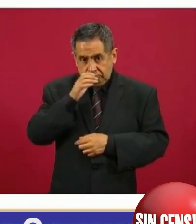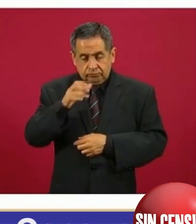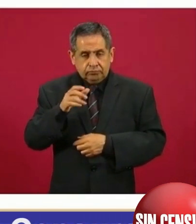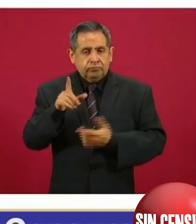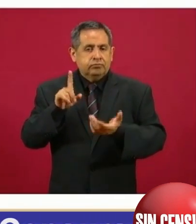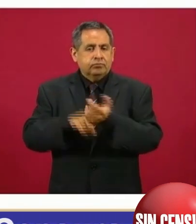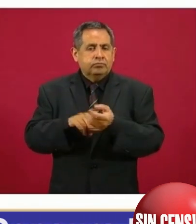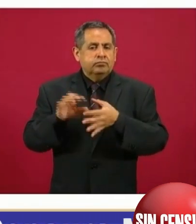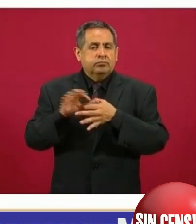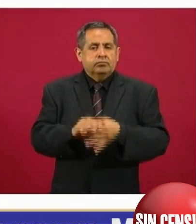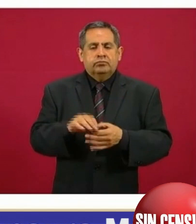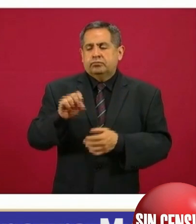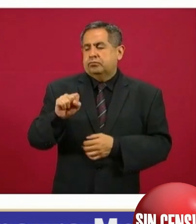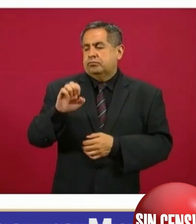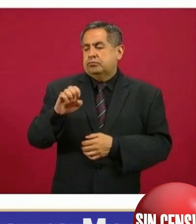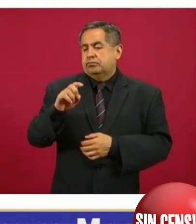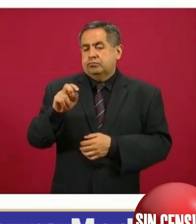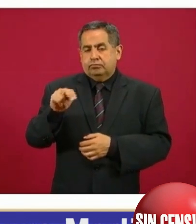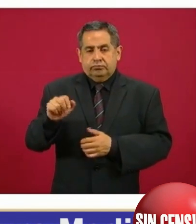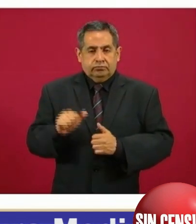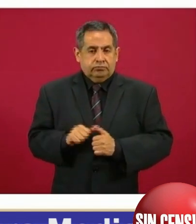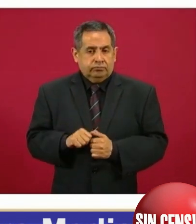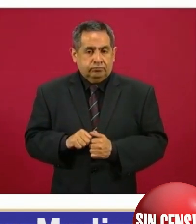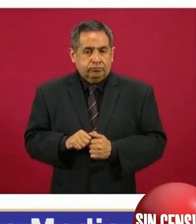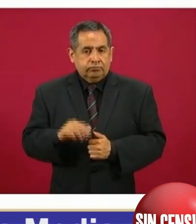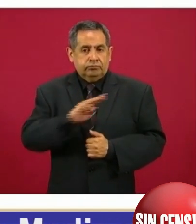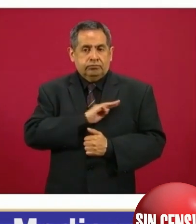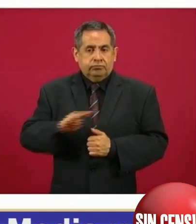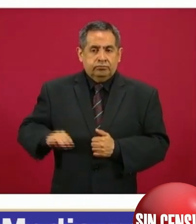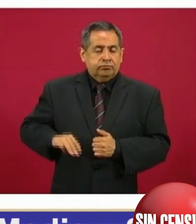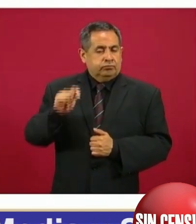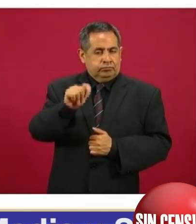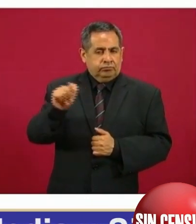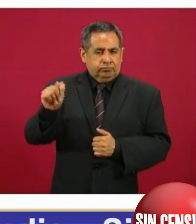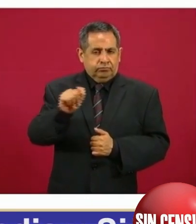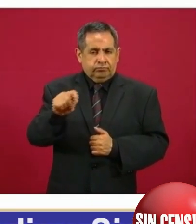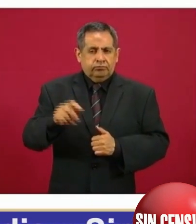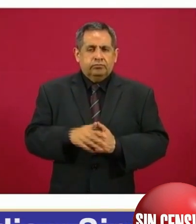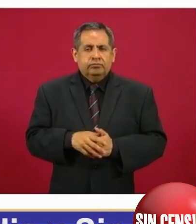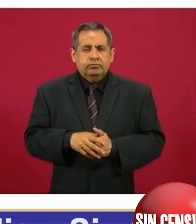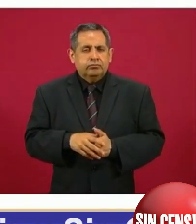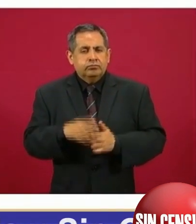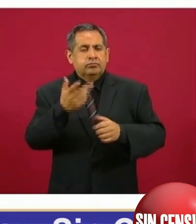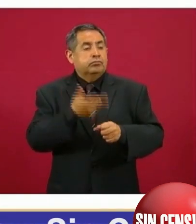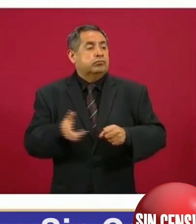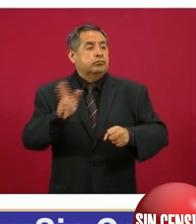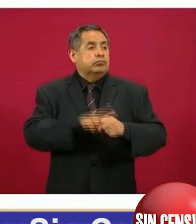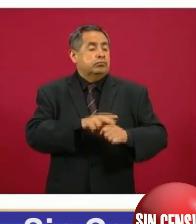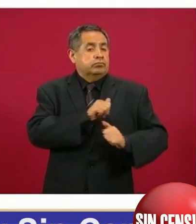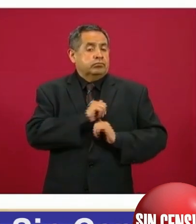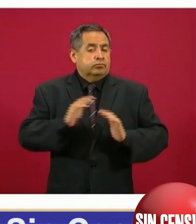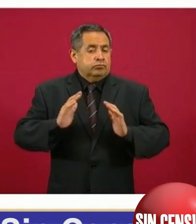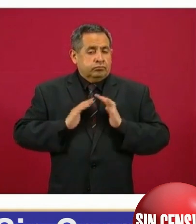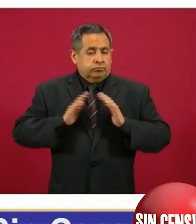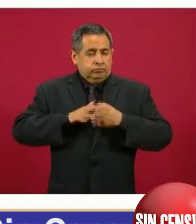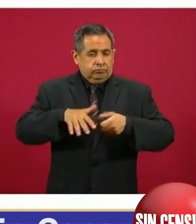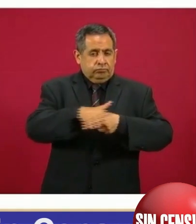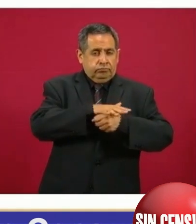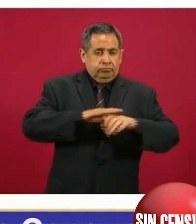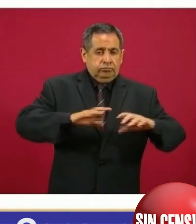Dependencia, Sedena, Municipio Torreón. El Hospital Militar de la zona